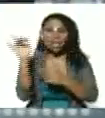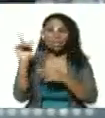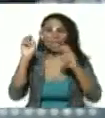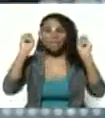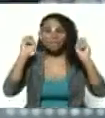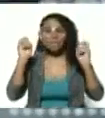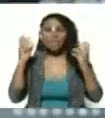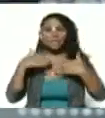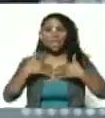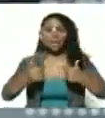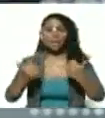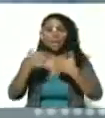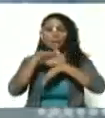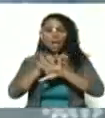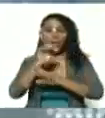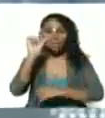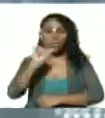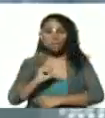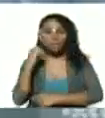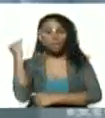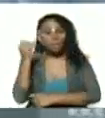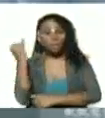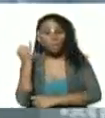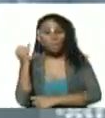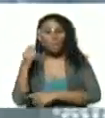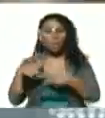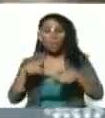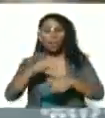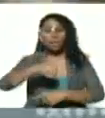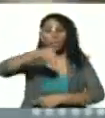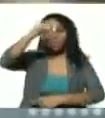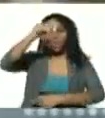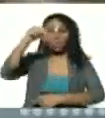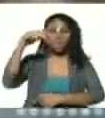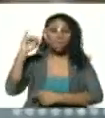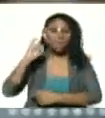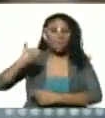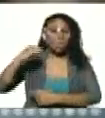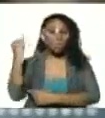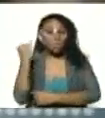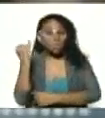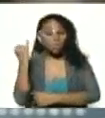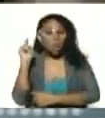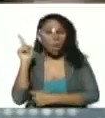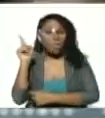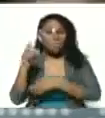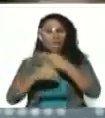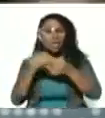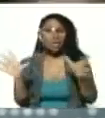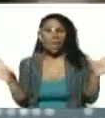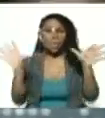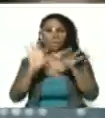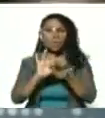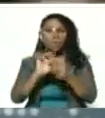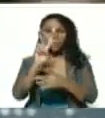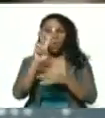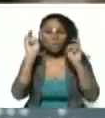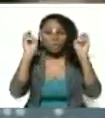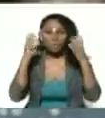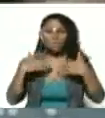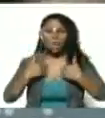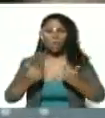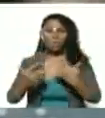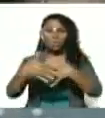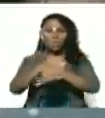integral del sur del Junquito y de la zona norte del Junquito allí se se unen las dos áreas de salud integral